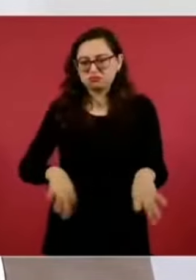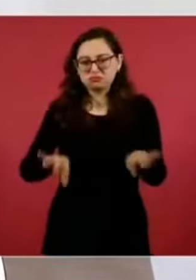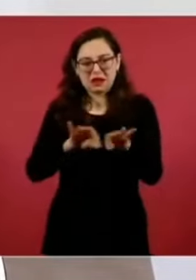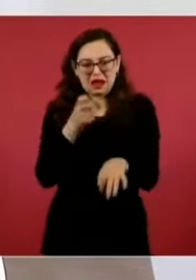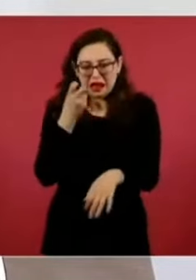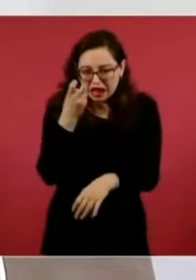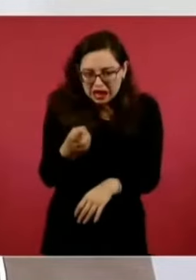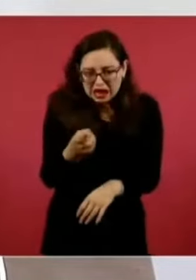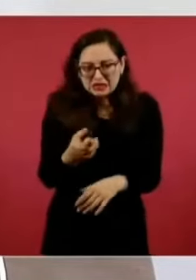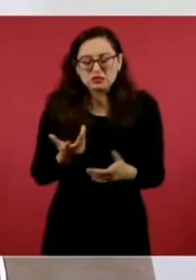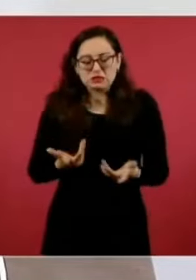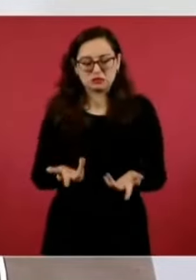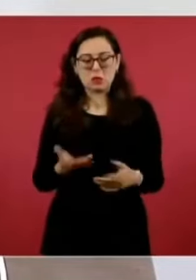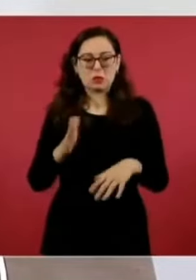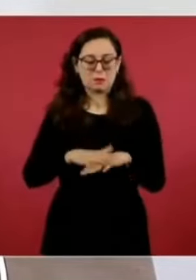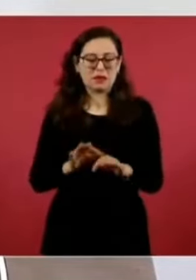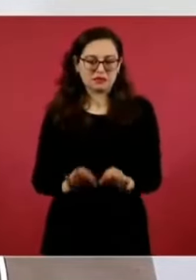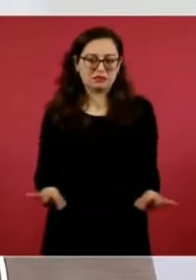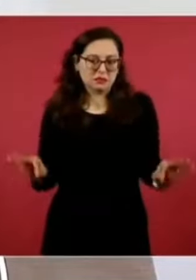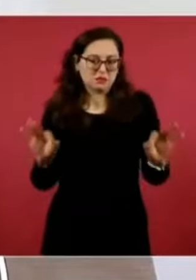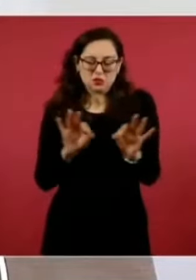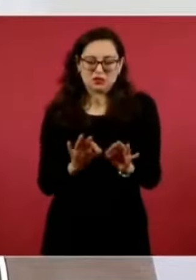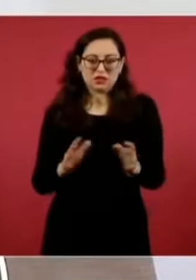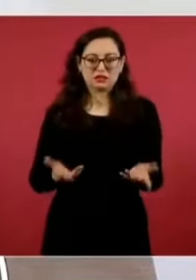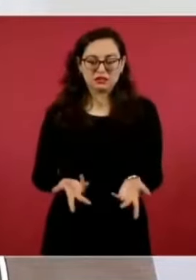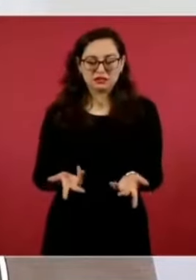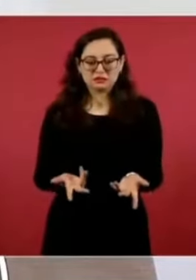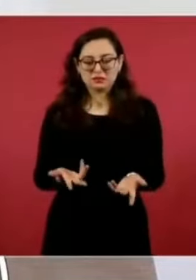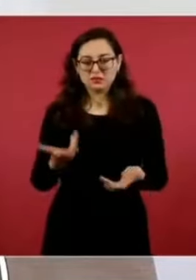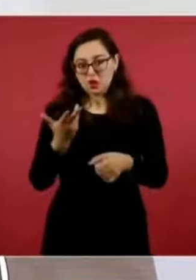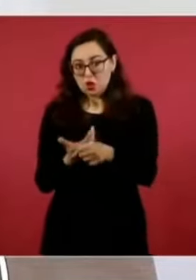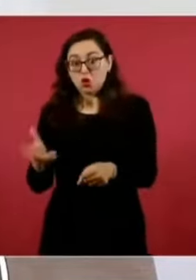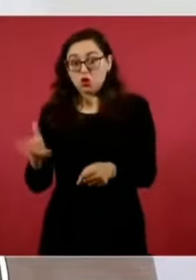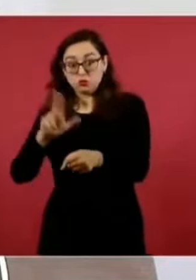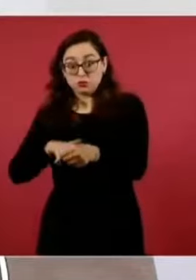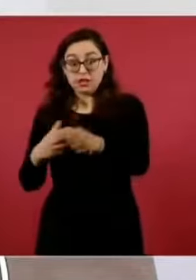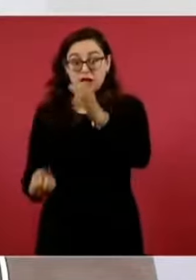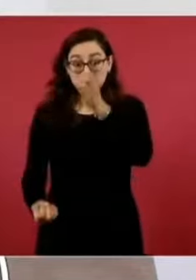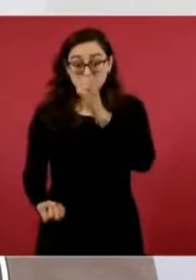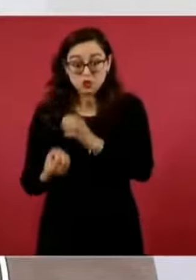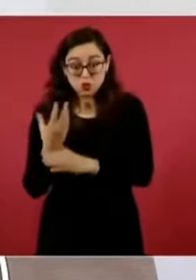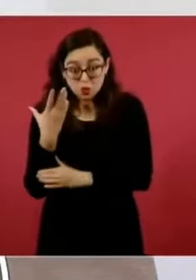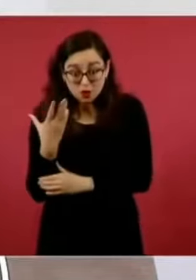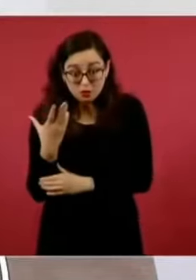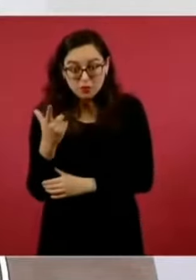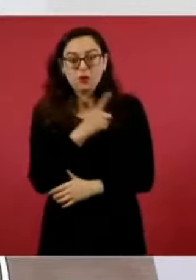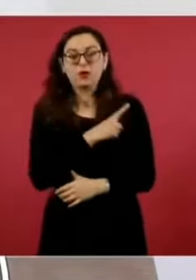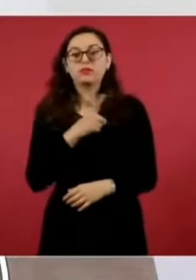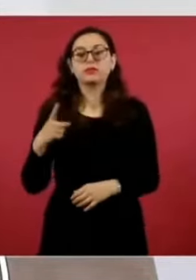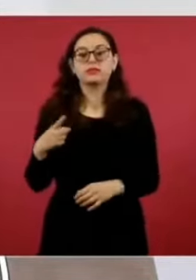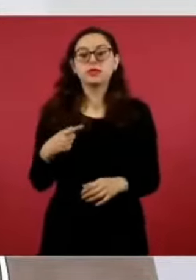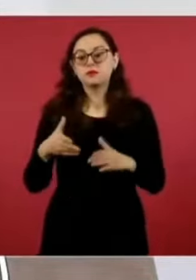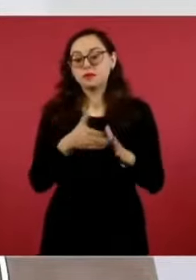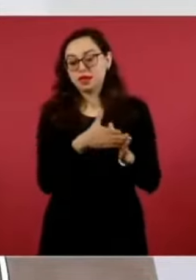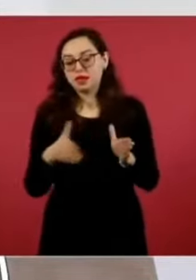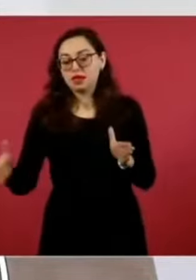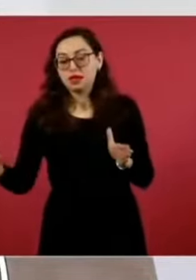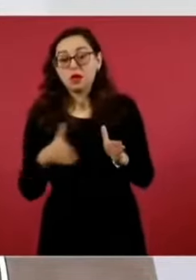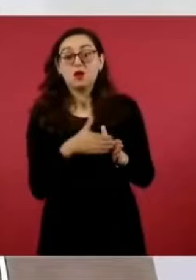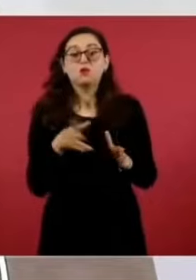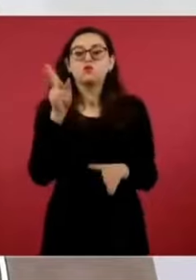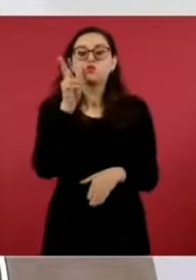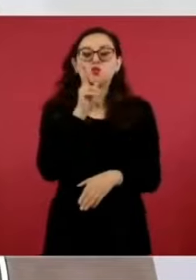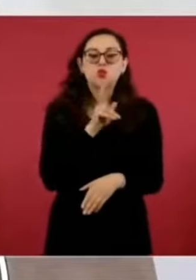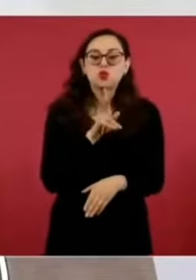hospital. Sobre todo, y eso es importante, un hospital nuevo, siempre tienen que empezarse y ya se están haciendo